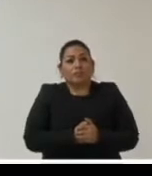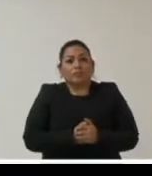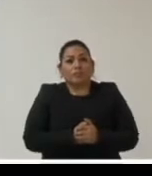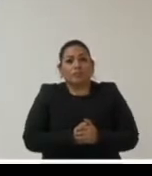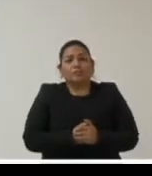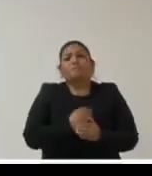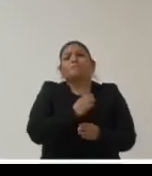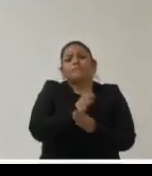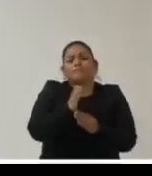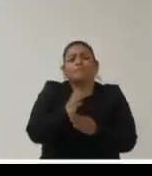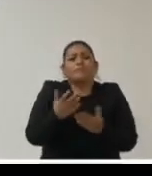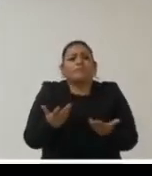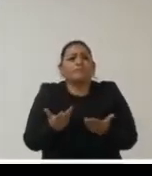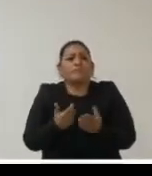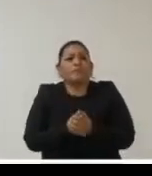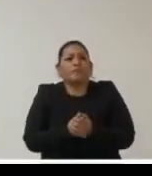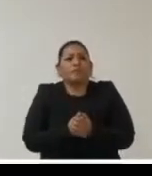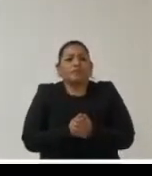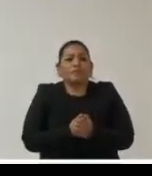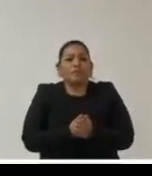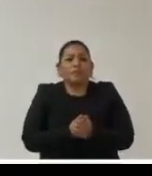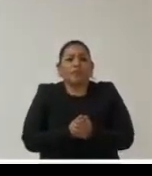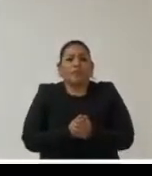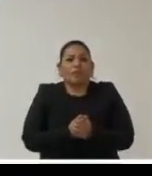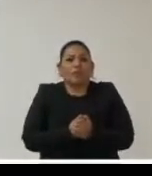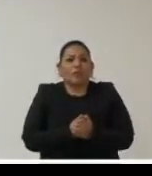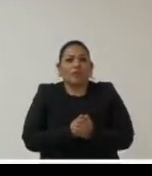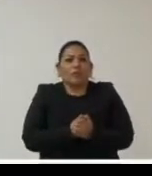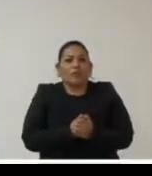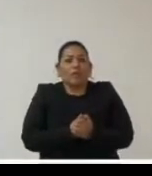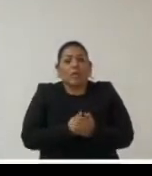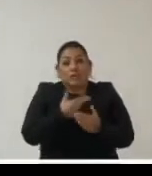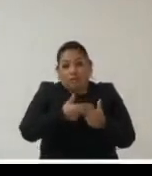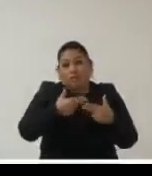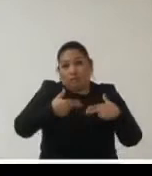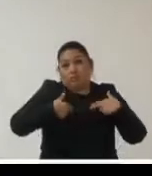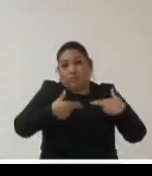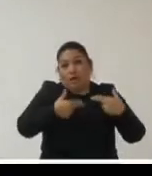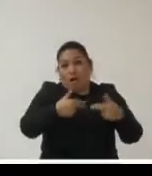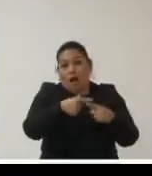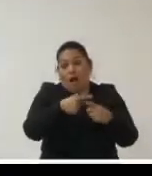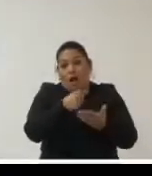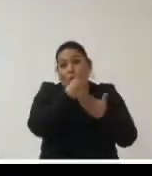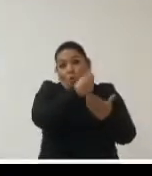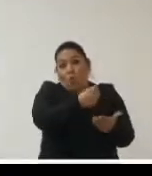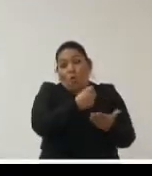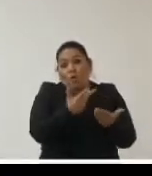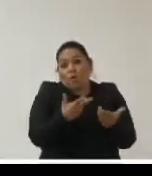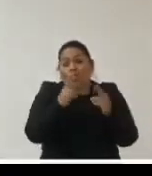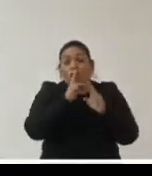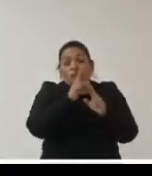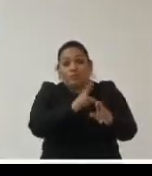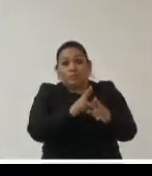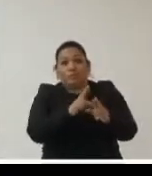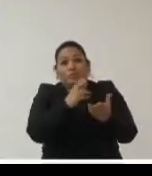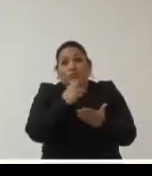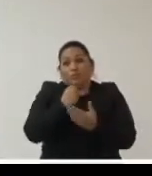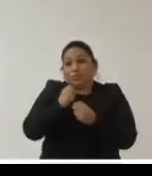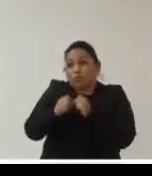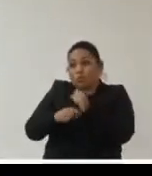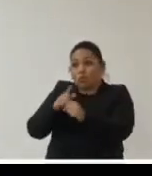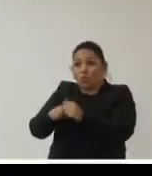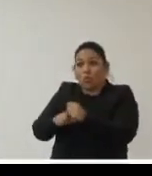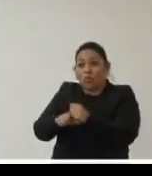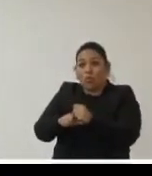entonces ante las conciencias que son económicas y sociales van a